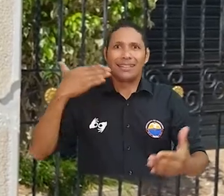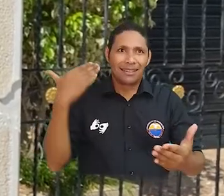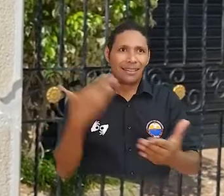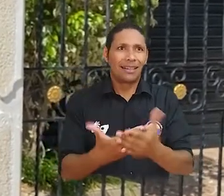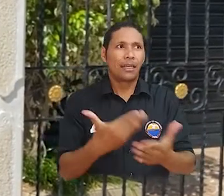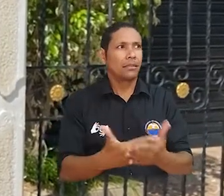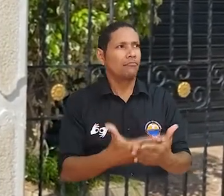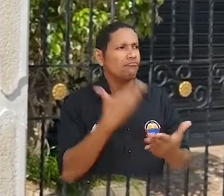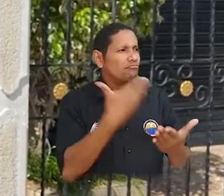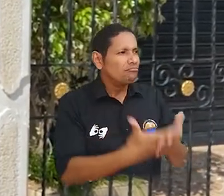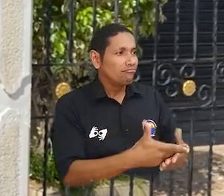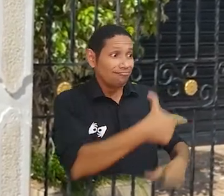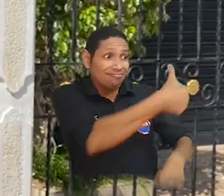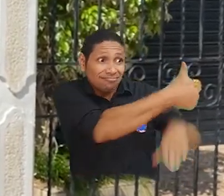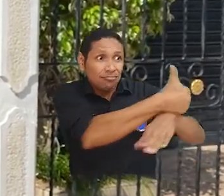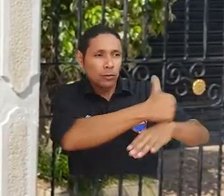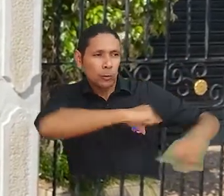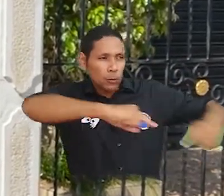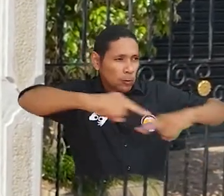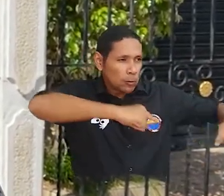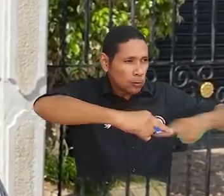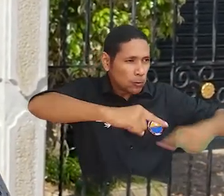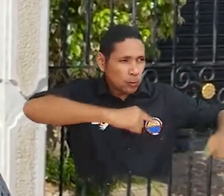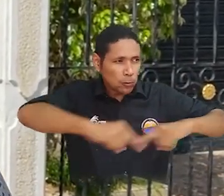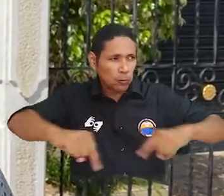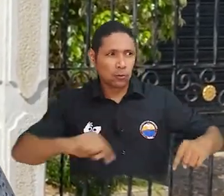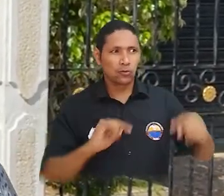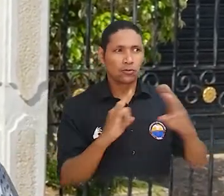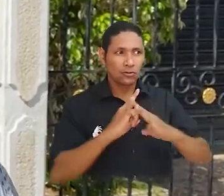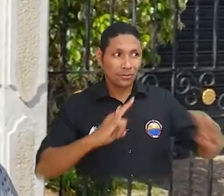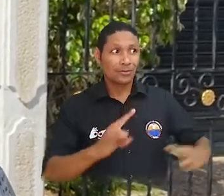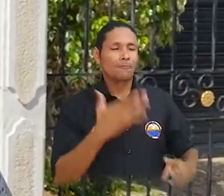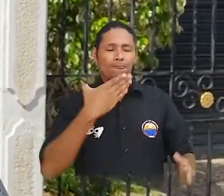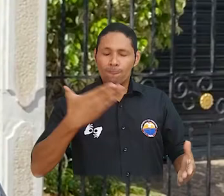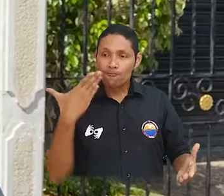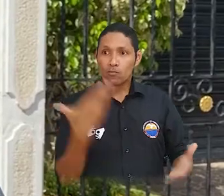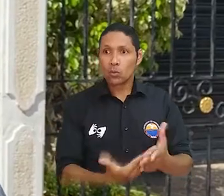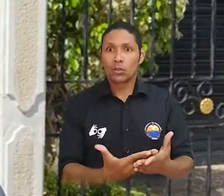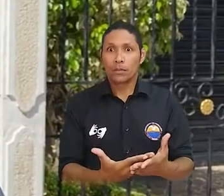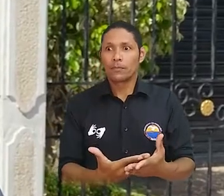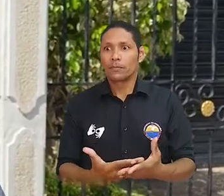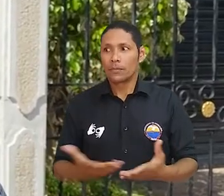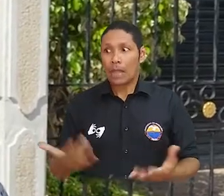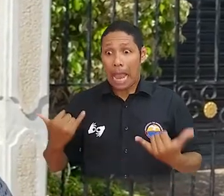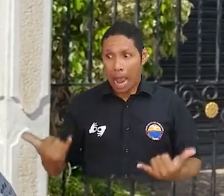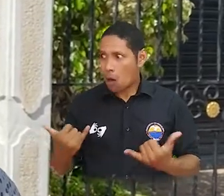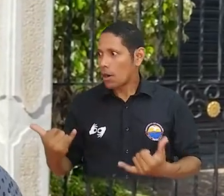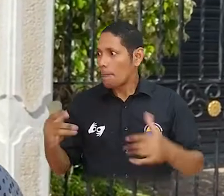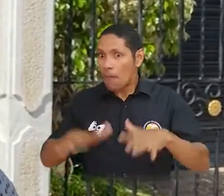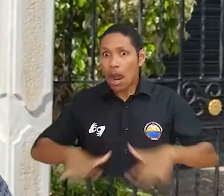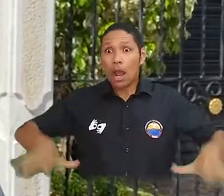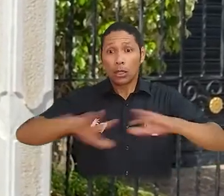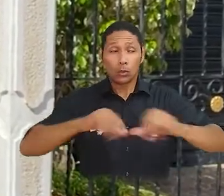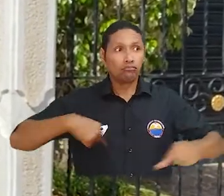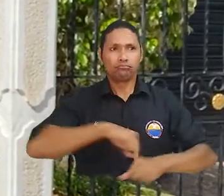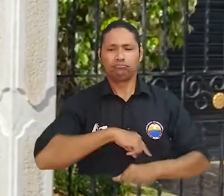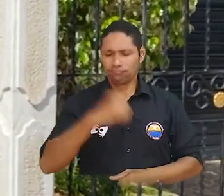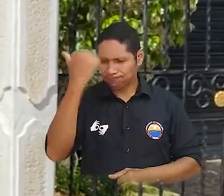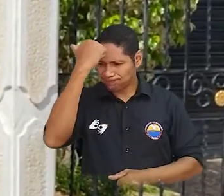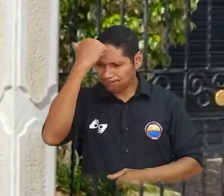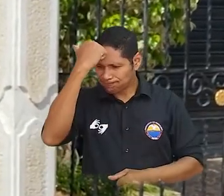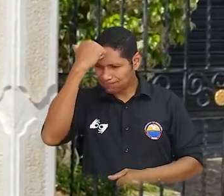a las directivas de la universidad que pudieron jalonar esta posibilidad, este escenario, para que los